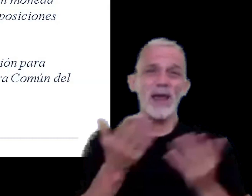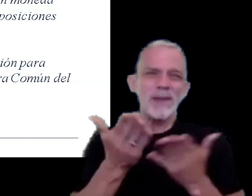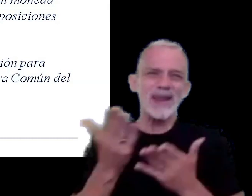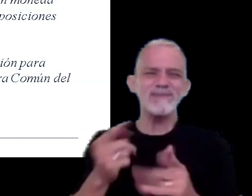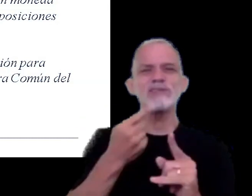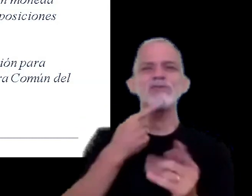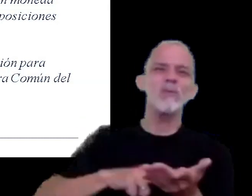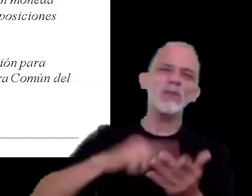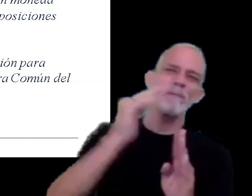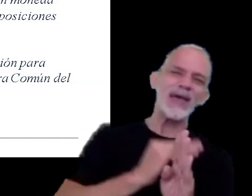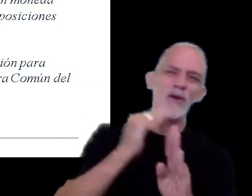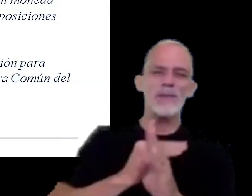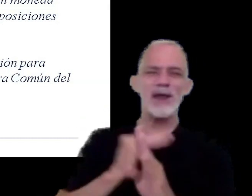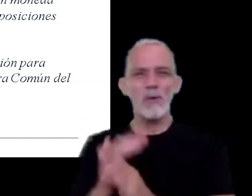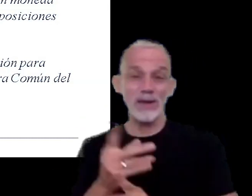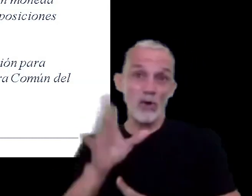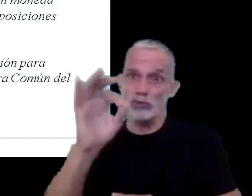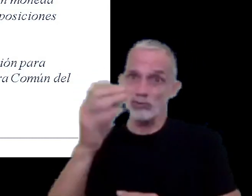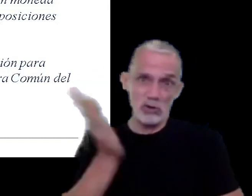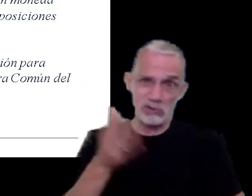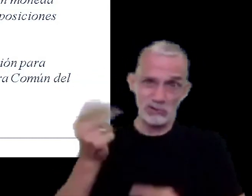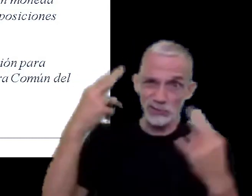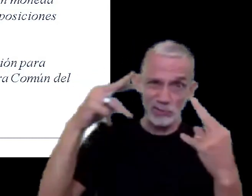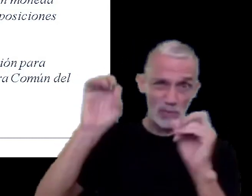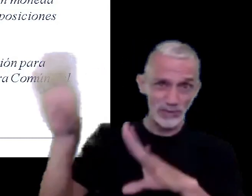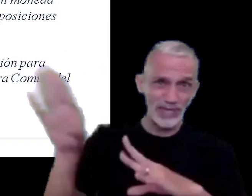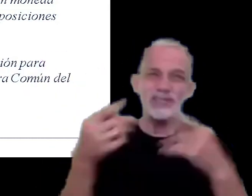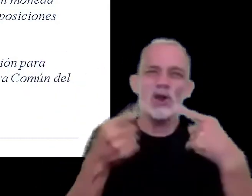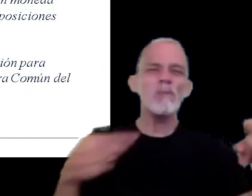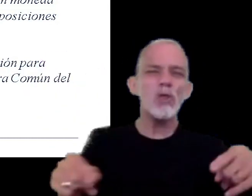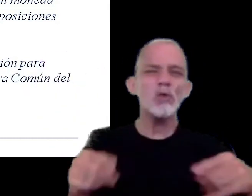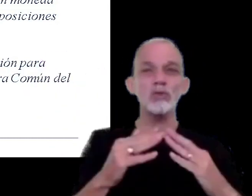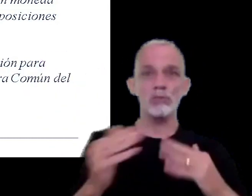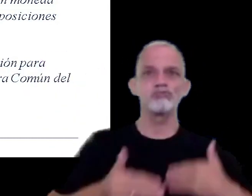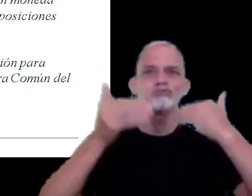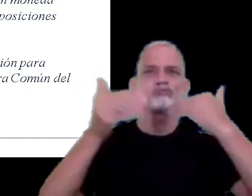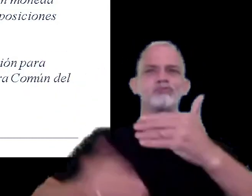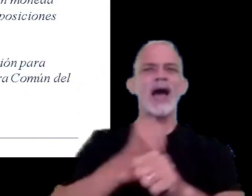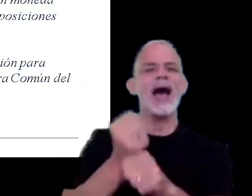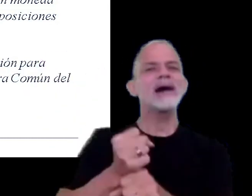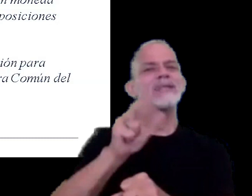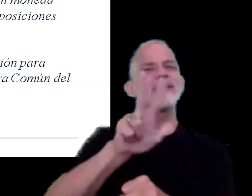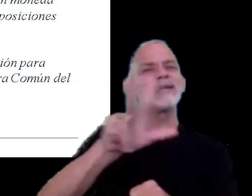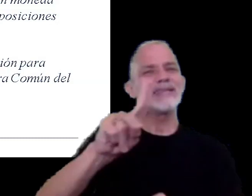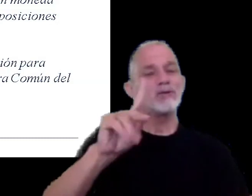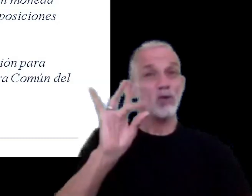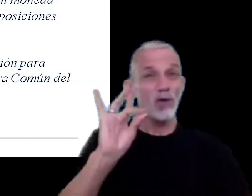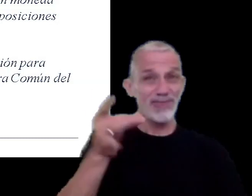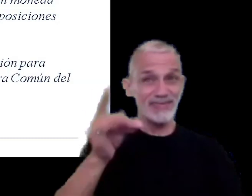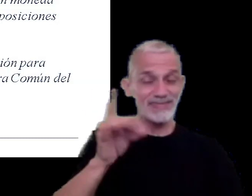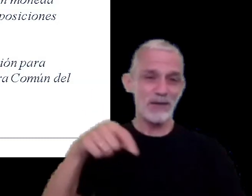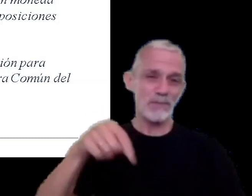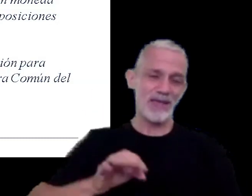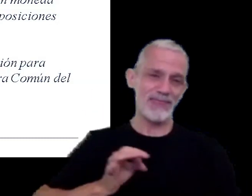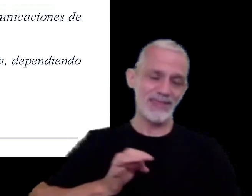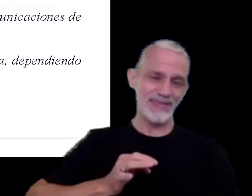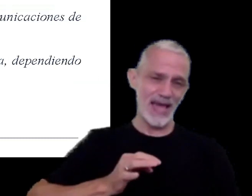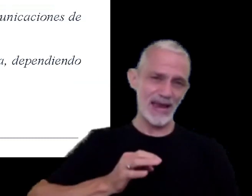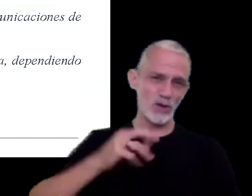de exportación de determinados productos se prorrogan los beneficios hasta el 31 de diciembre